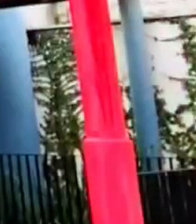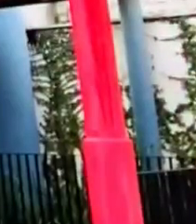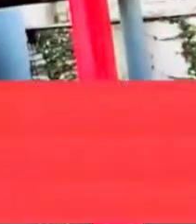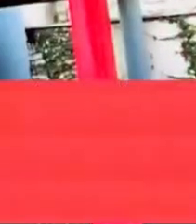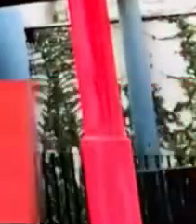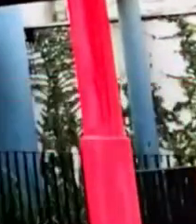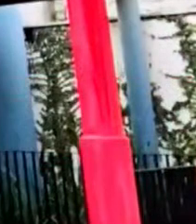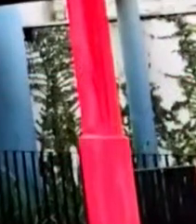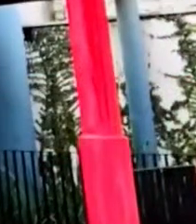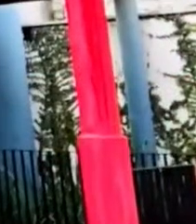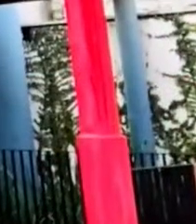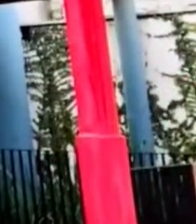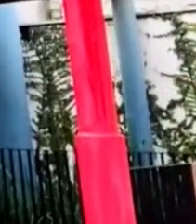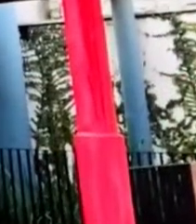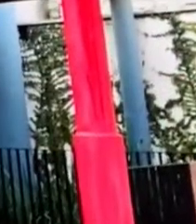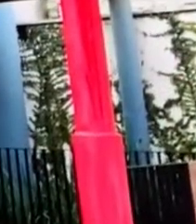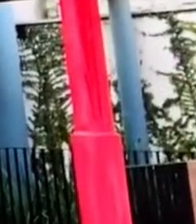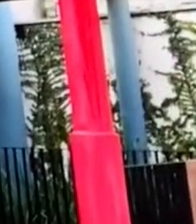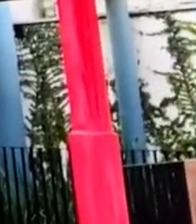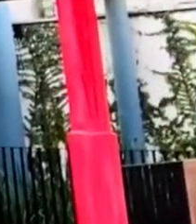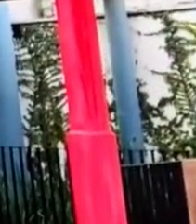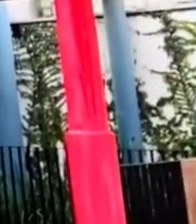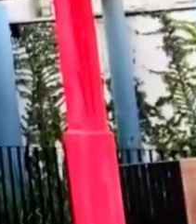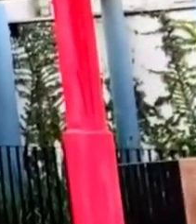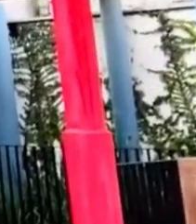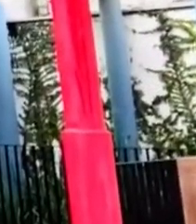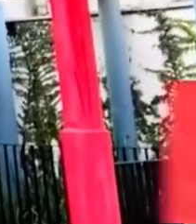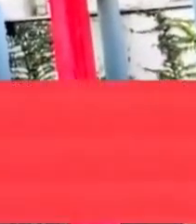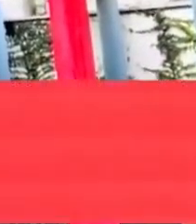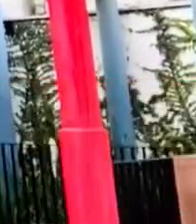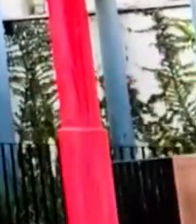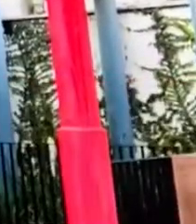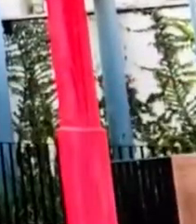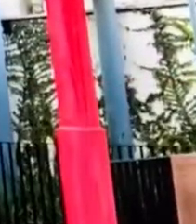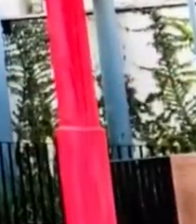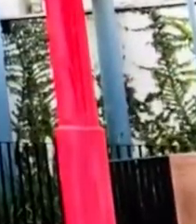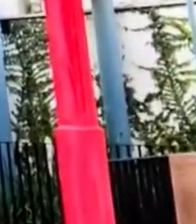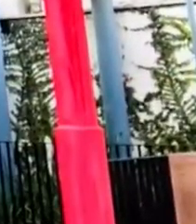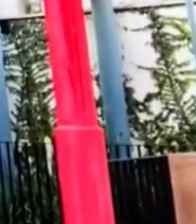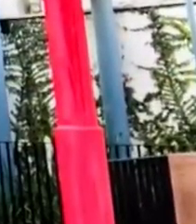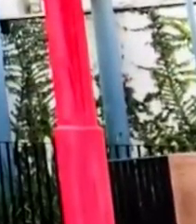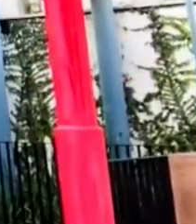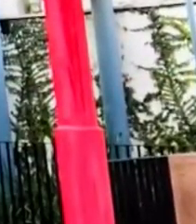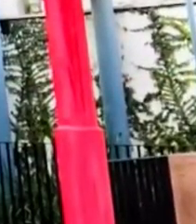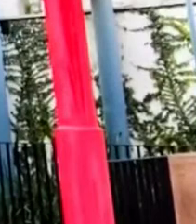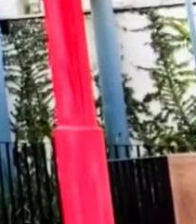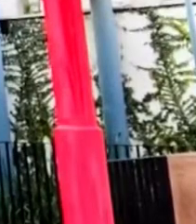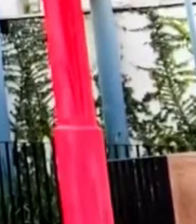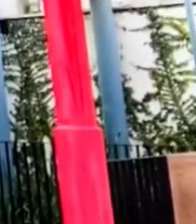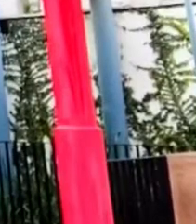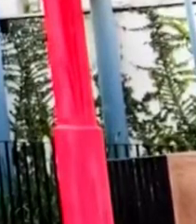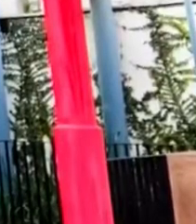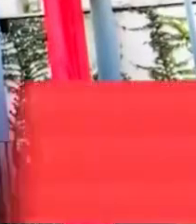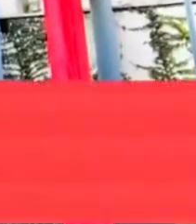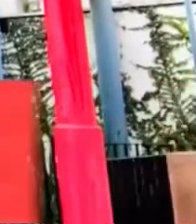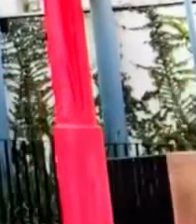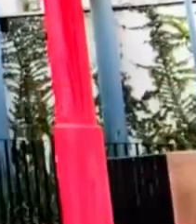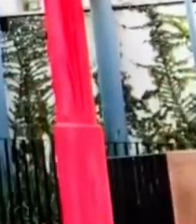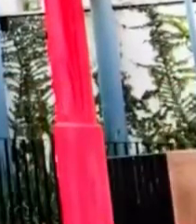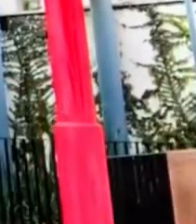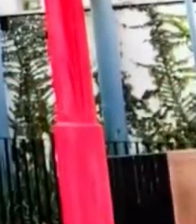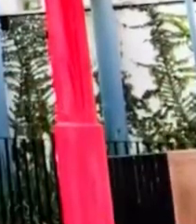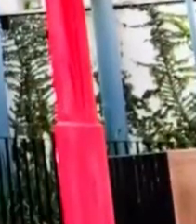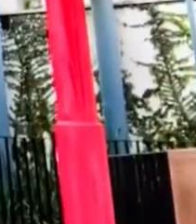Cuando te vacunas No solamente te proteges tú Sino que además Cuidas a tu familia Y a tus vecinos